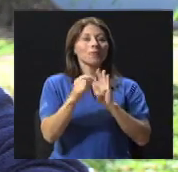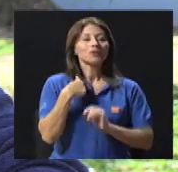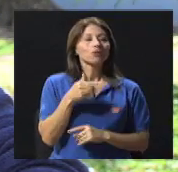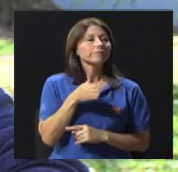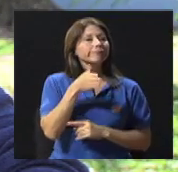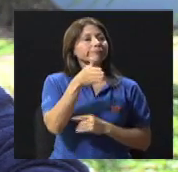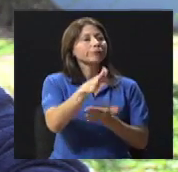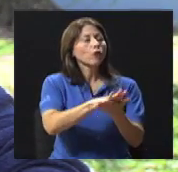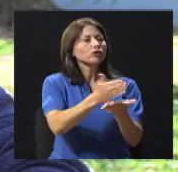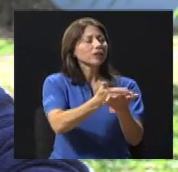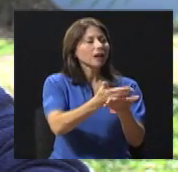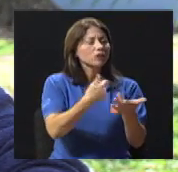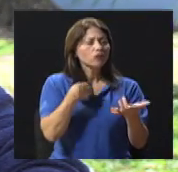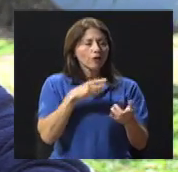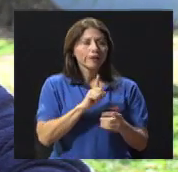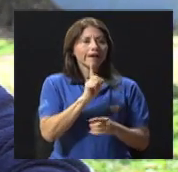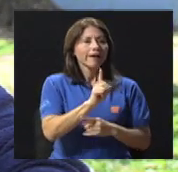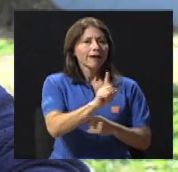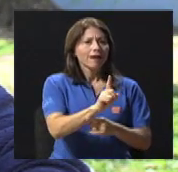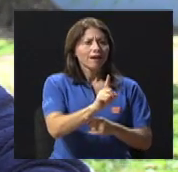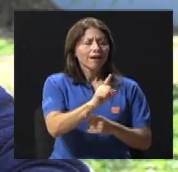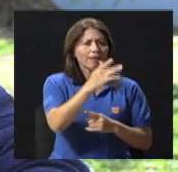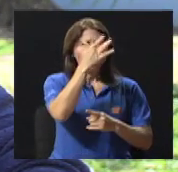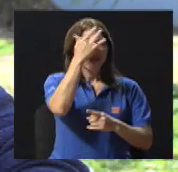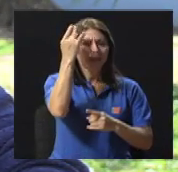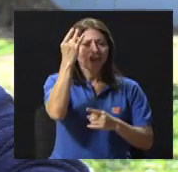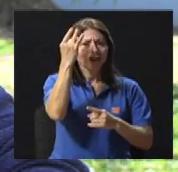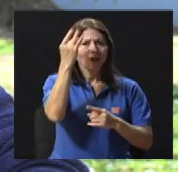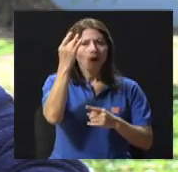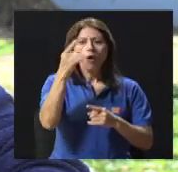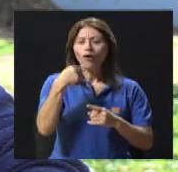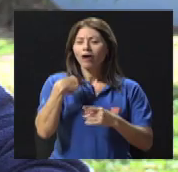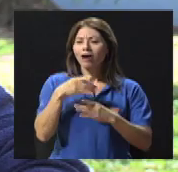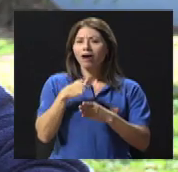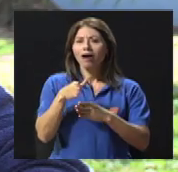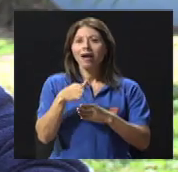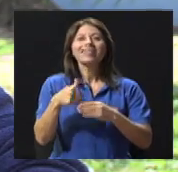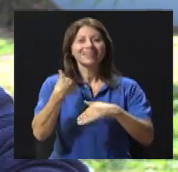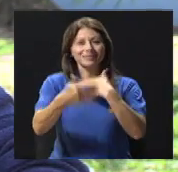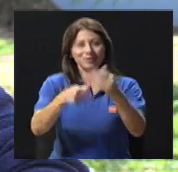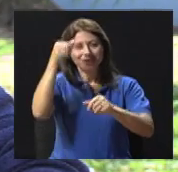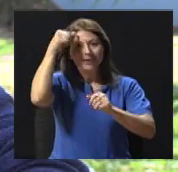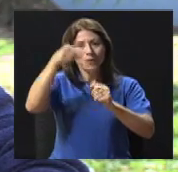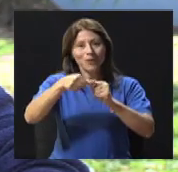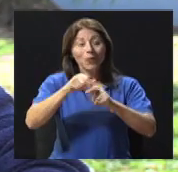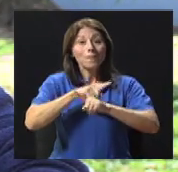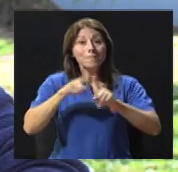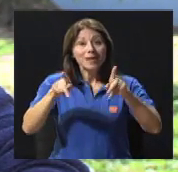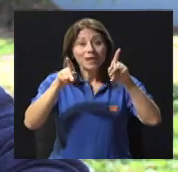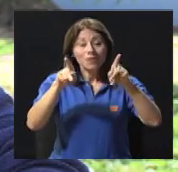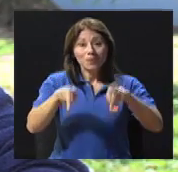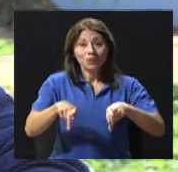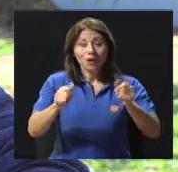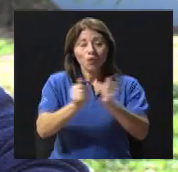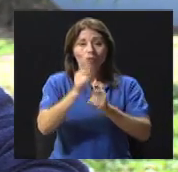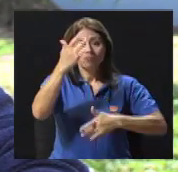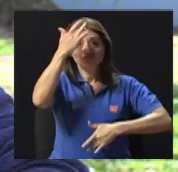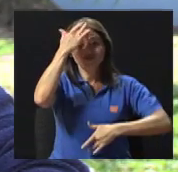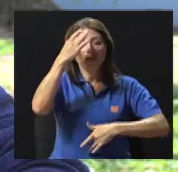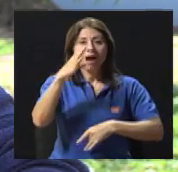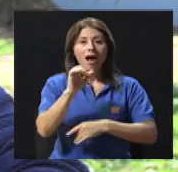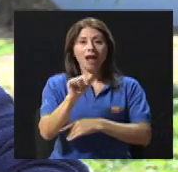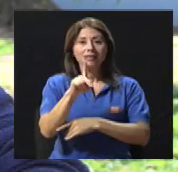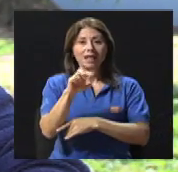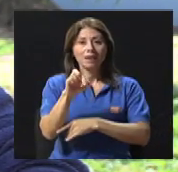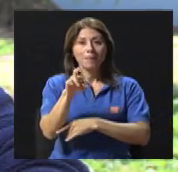¿Qué iba a sacar? Y se me olvida. Pero luego lo recuerdo. En el mal de Alzheimer o en la enfermedad de Alzheimer, la persona no lo recuerda.